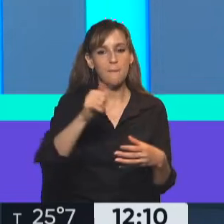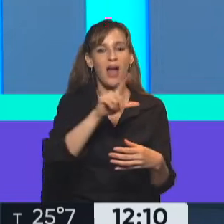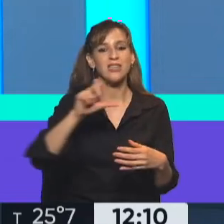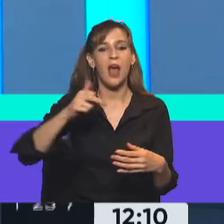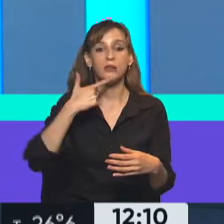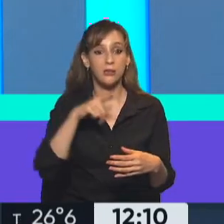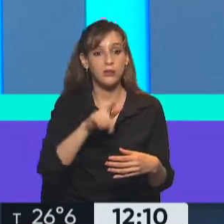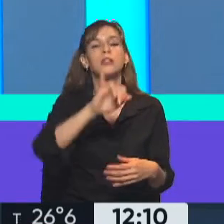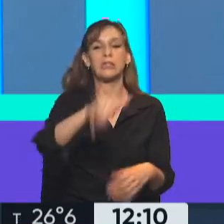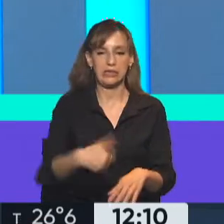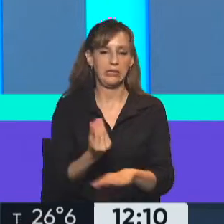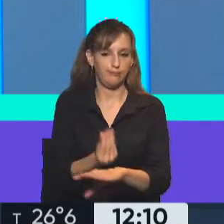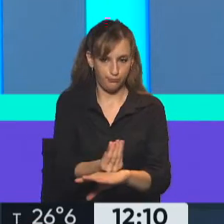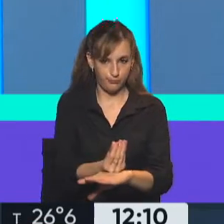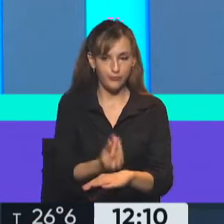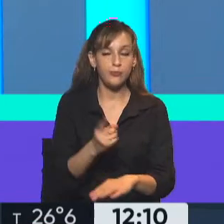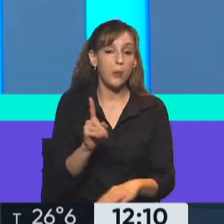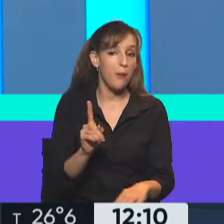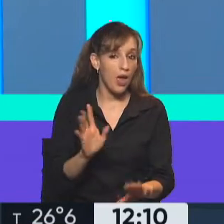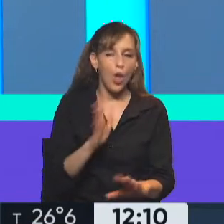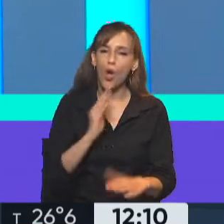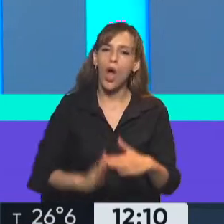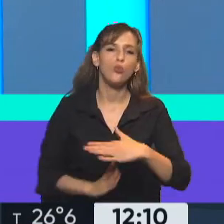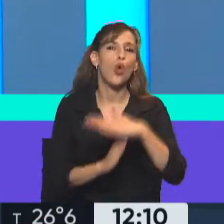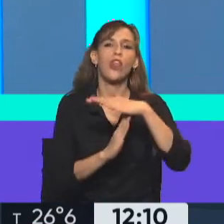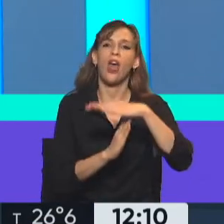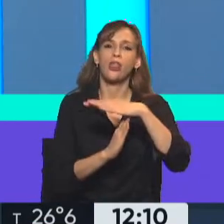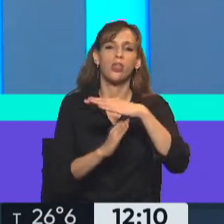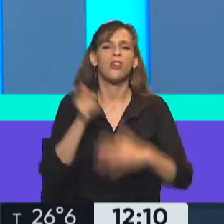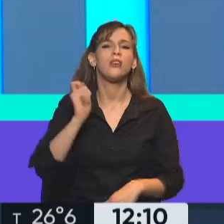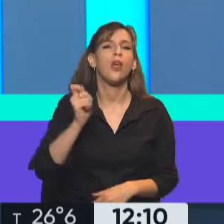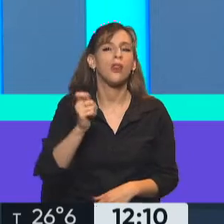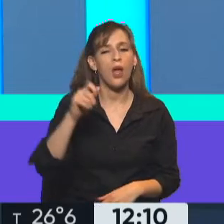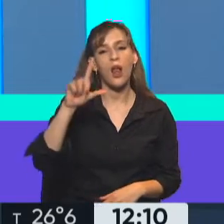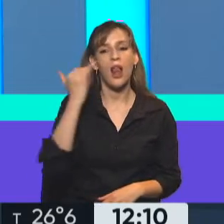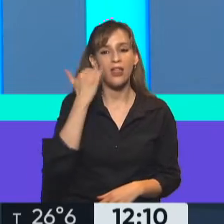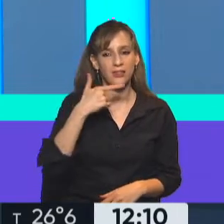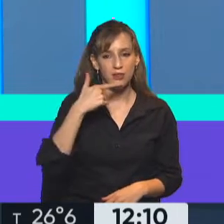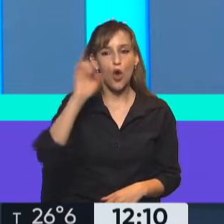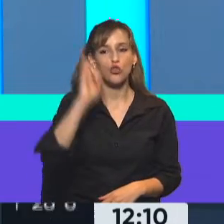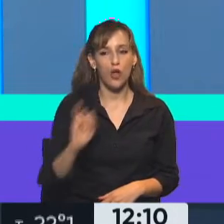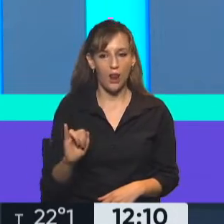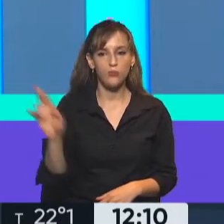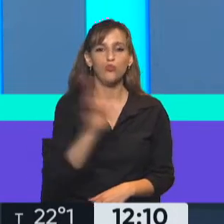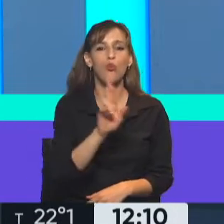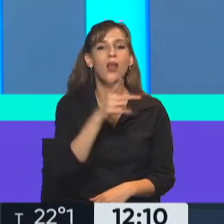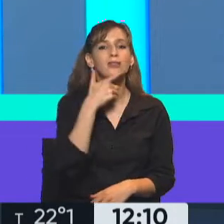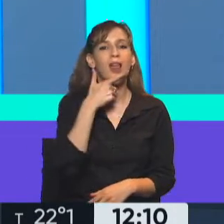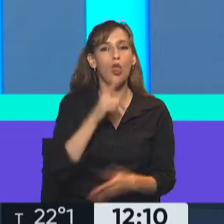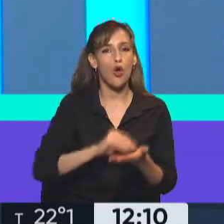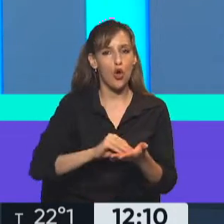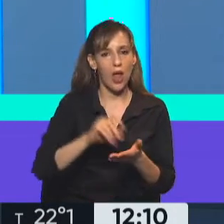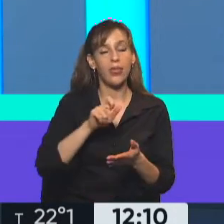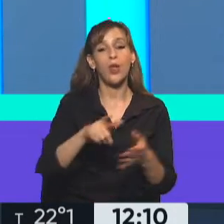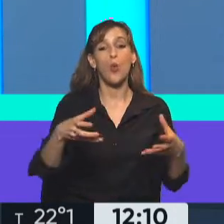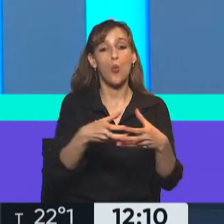en esa reunión de comisión. Pero si no, la autoridad máxima en esa reunión de comisión es Gladys González, la senadora nacional del PRO, que va